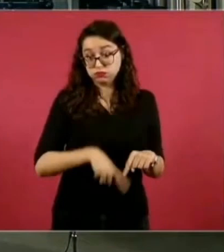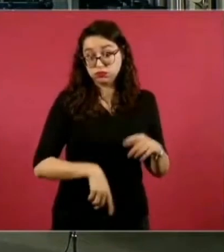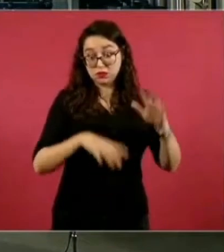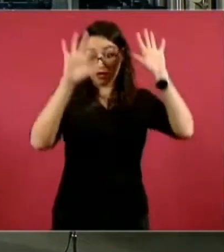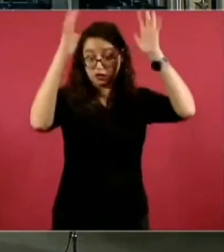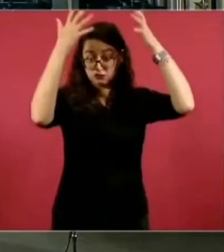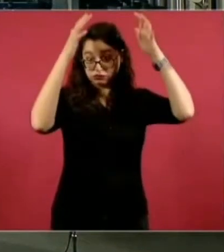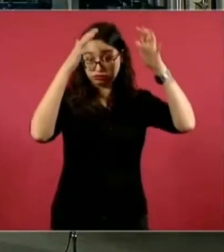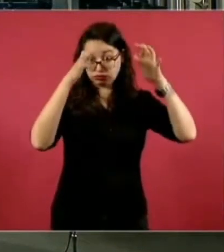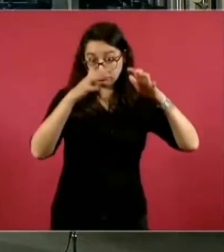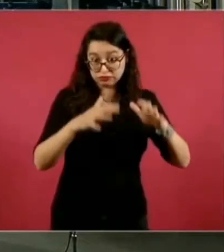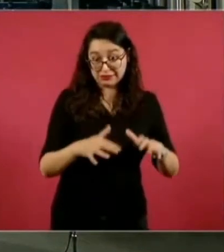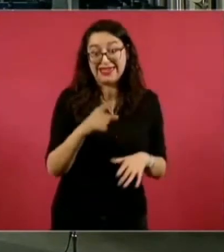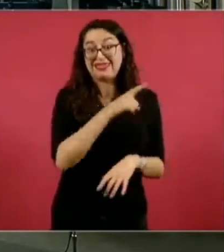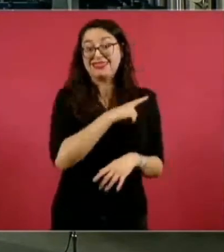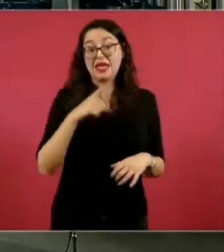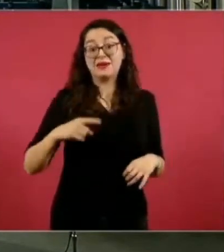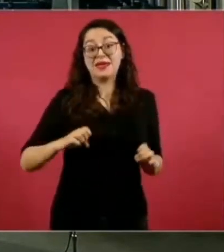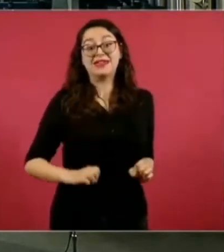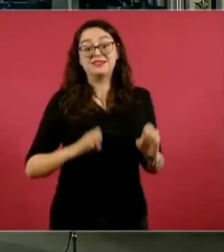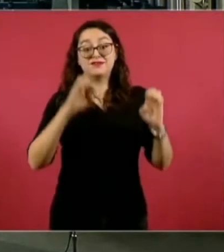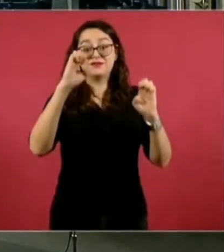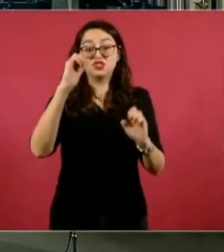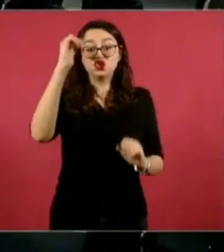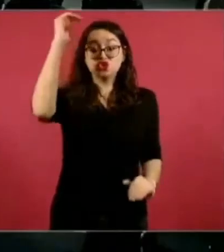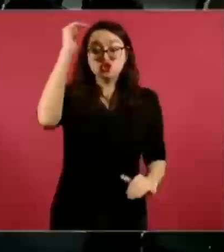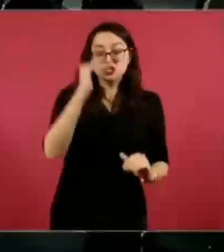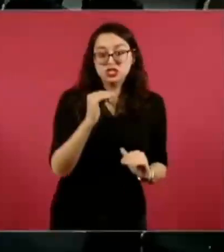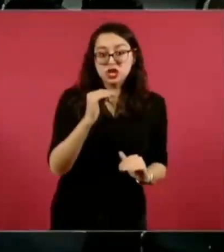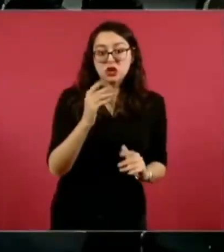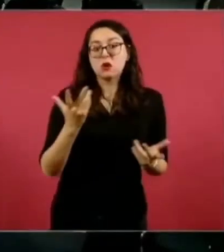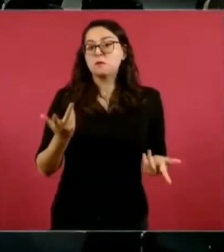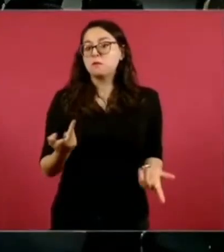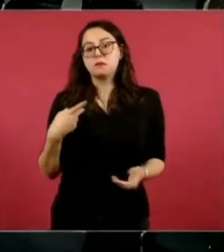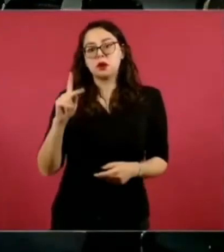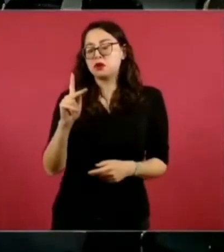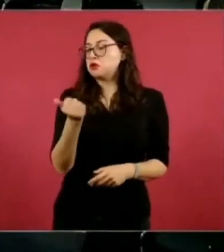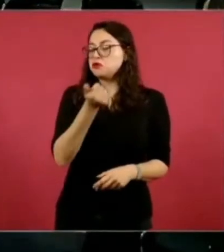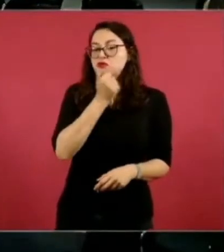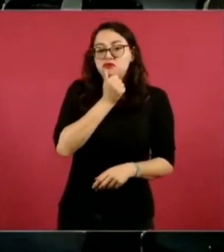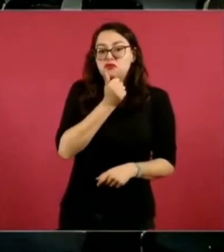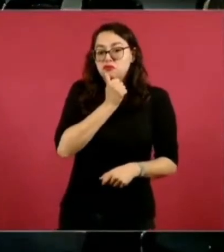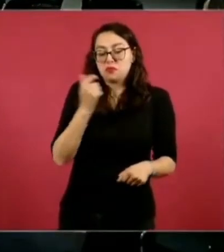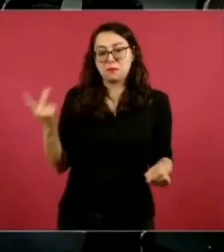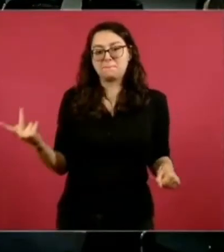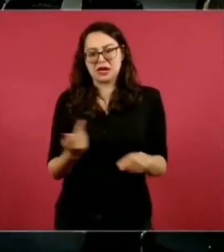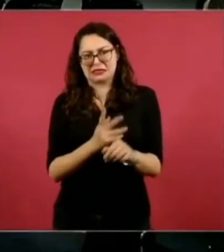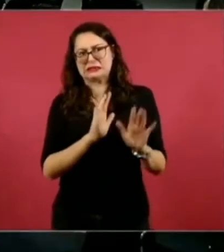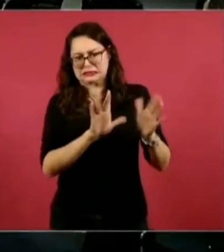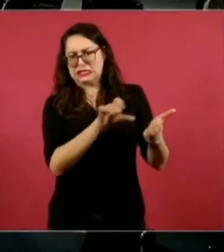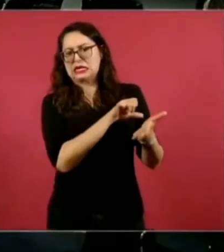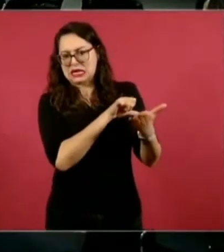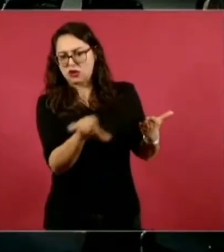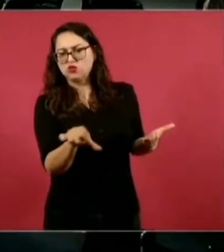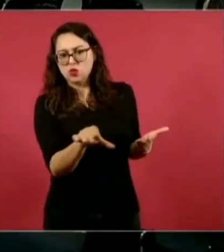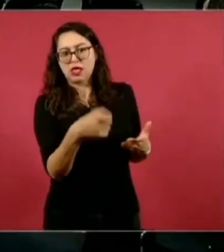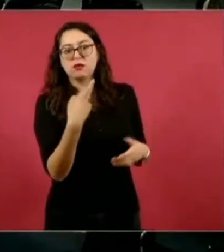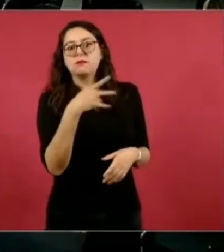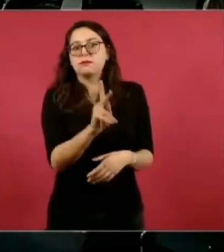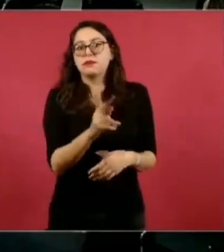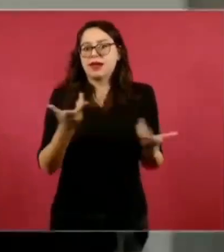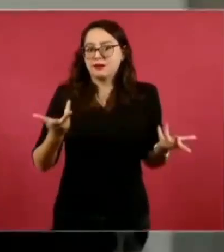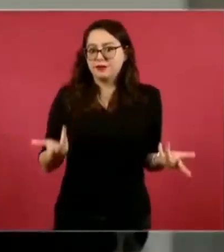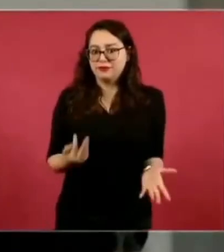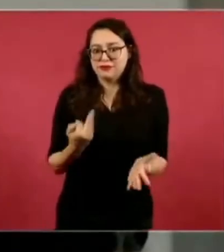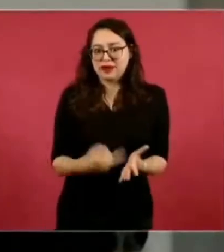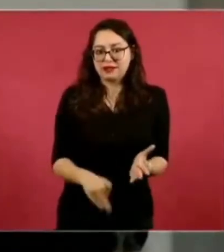inacción de Profepa. En especial, no entienden por qué las delegadas Margarita Balcázar y